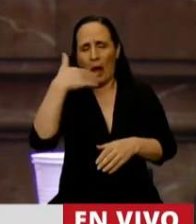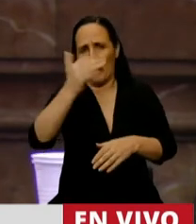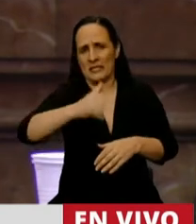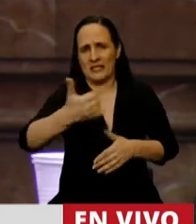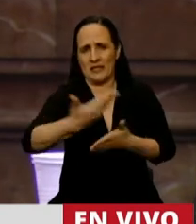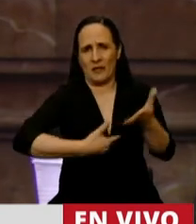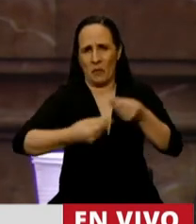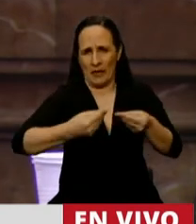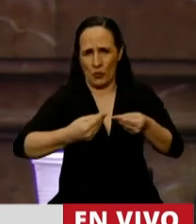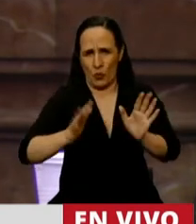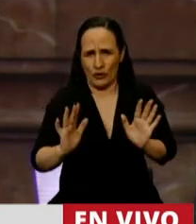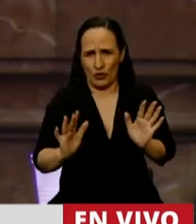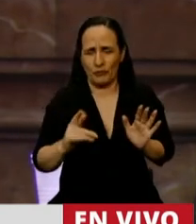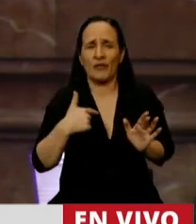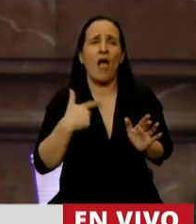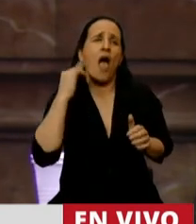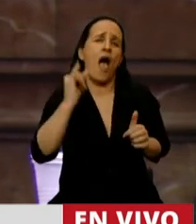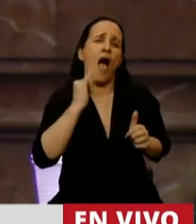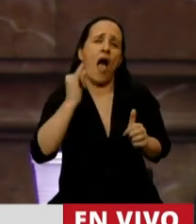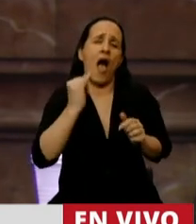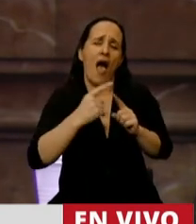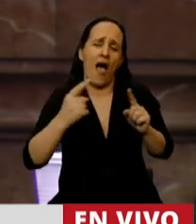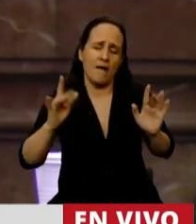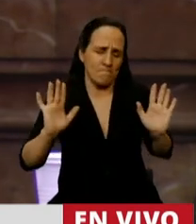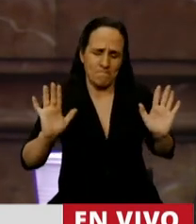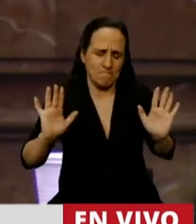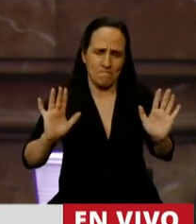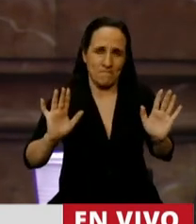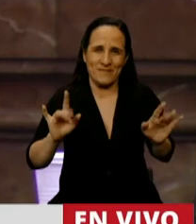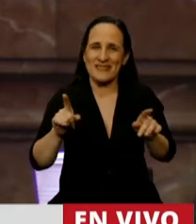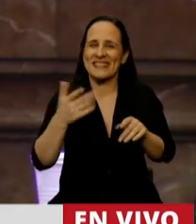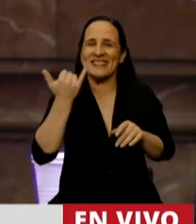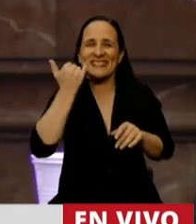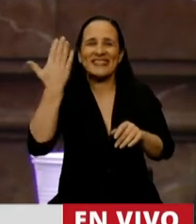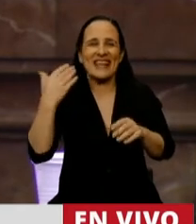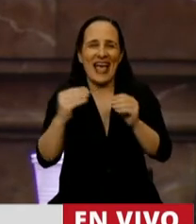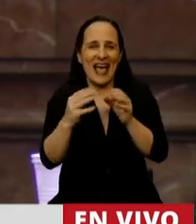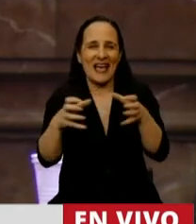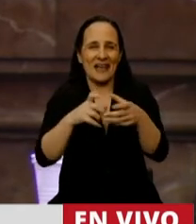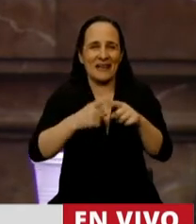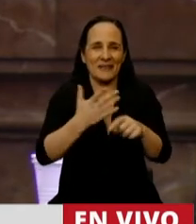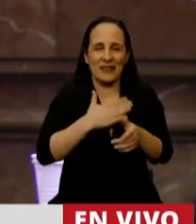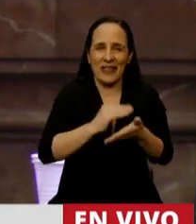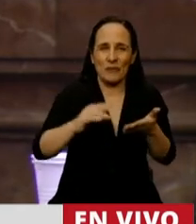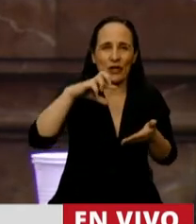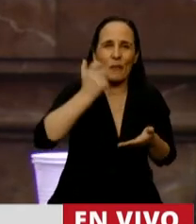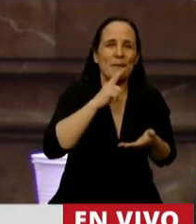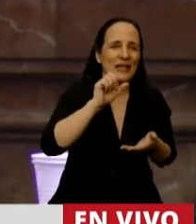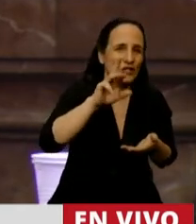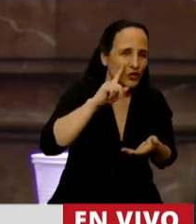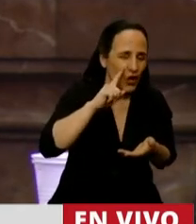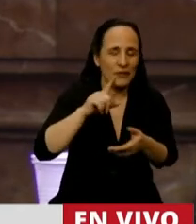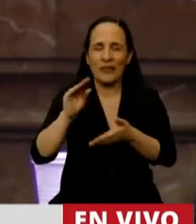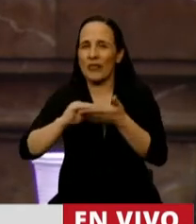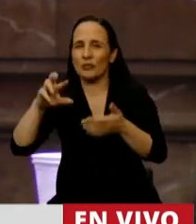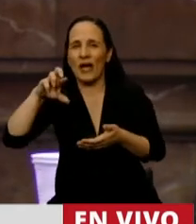No me voy a detener en las explicaciones que acabadamente señalaron mis compañeros de Interbloque, el diputado Pastor y el diputado de La